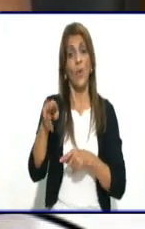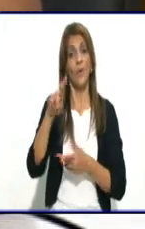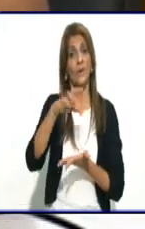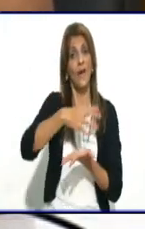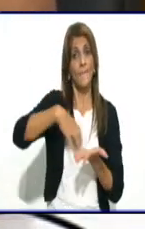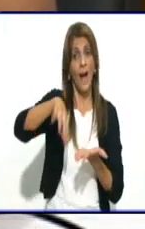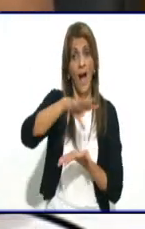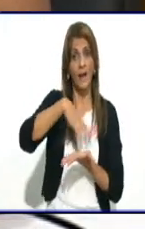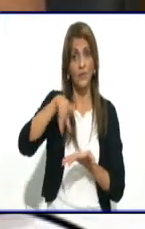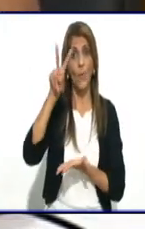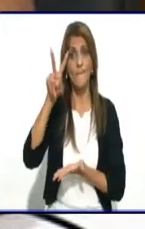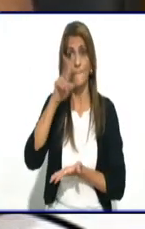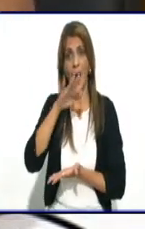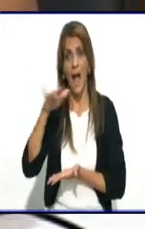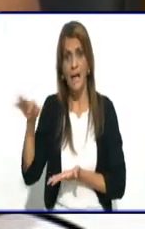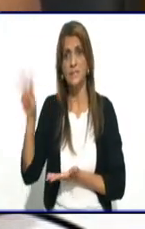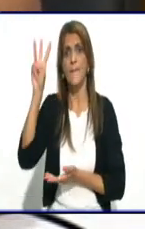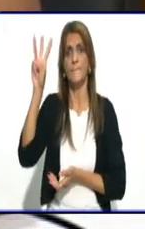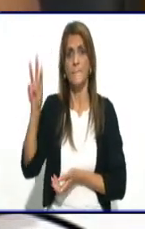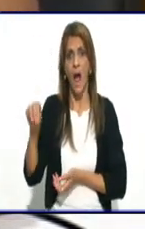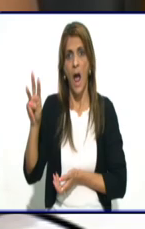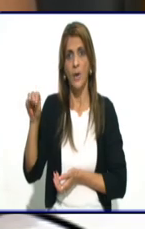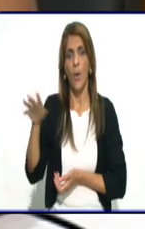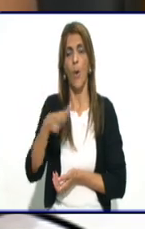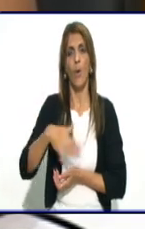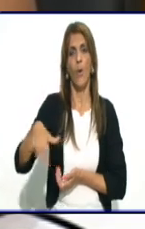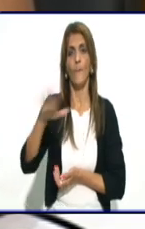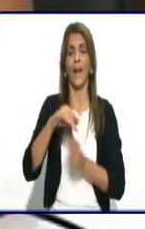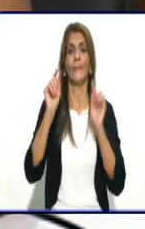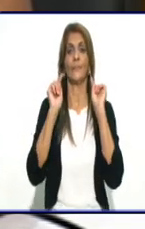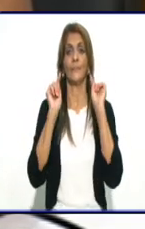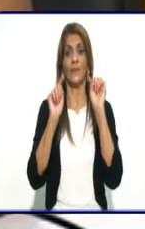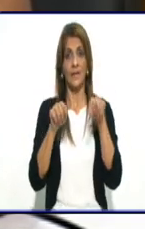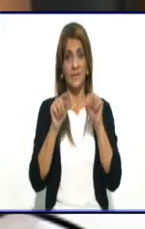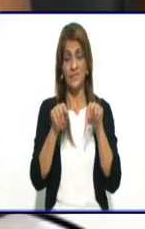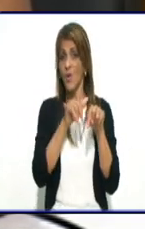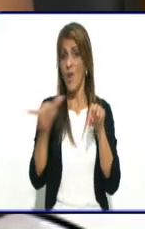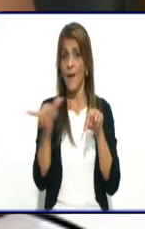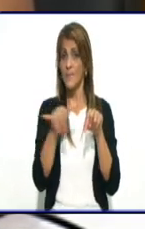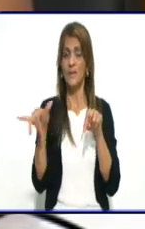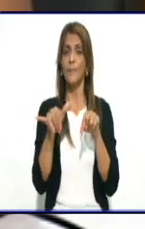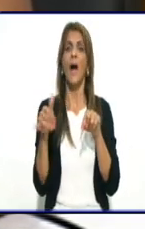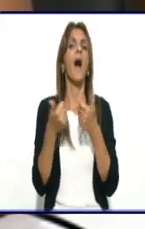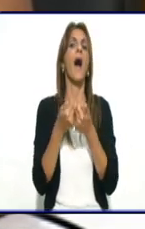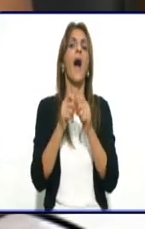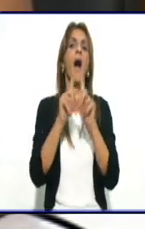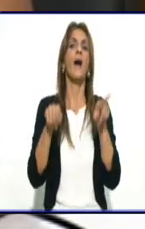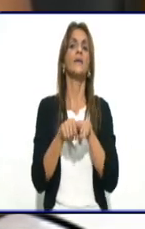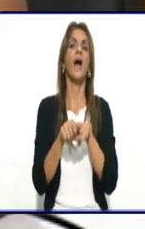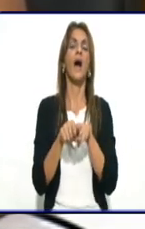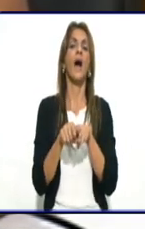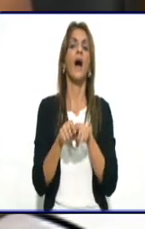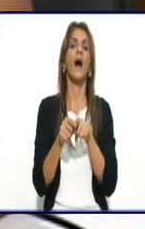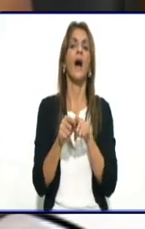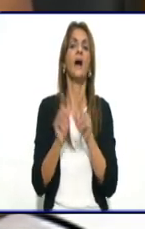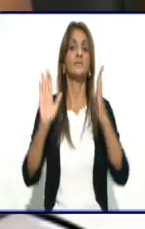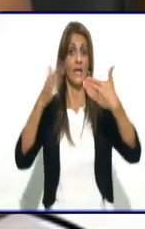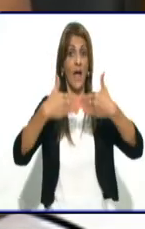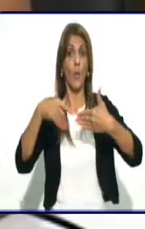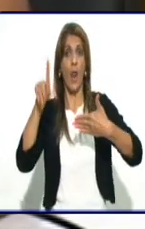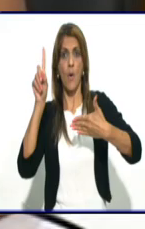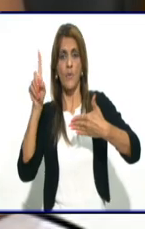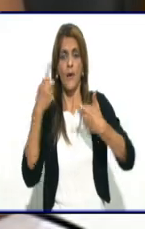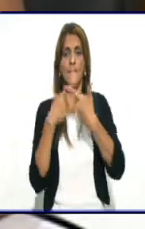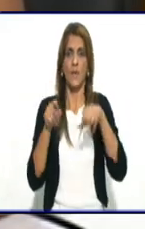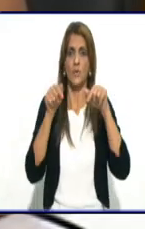Valle Manopla, que coincide con la misma área que estaba restringida, lo que ahora el confinamiento va a ser en manzanas